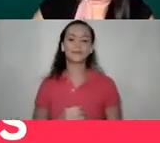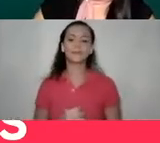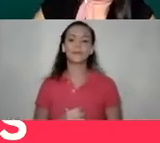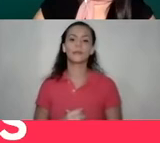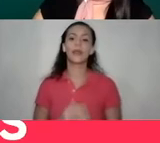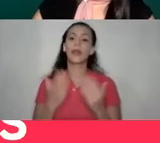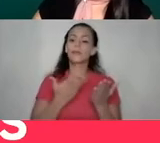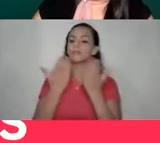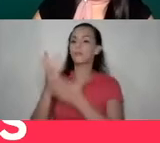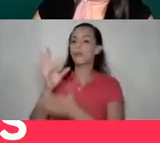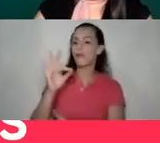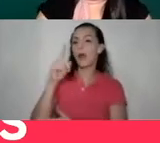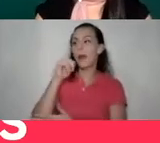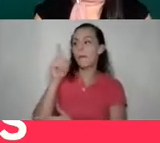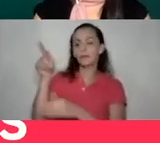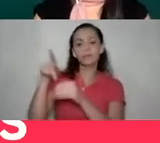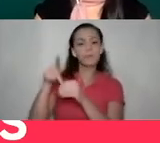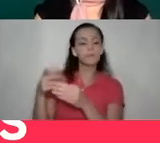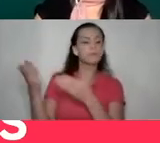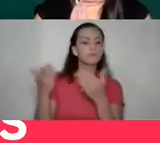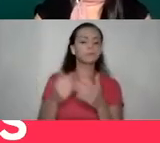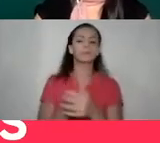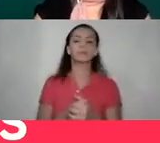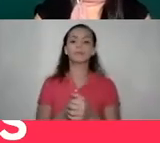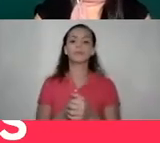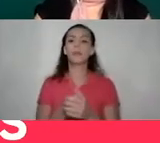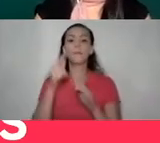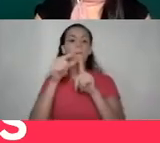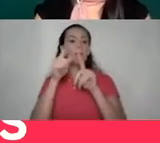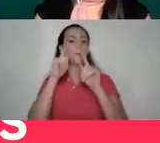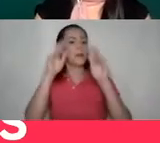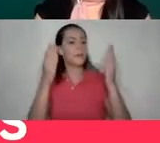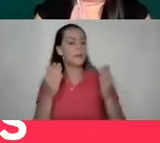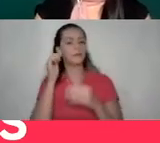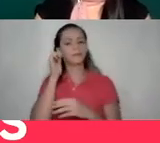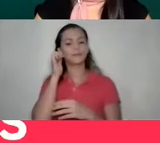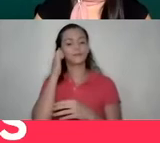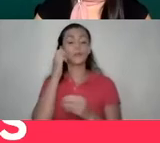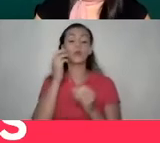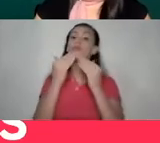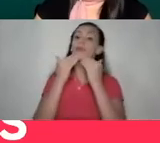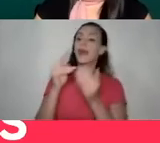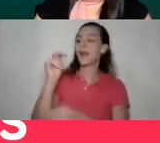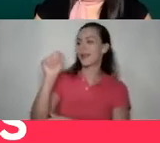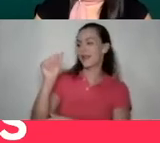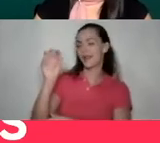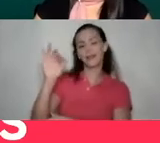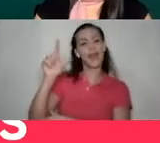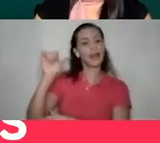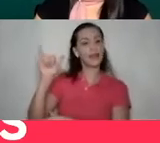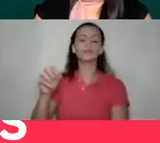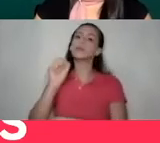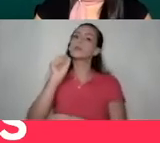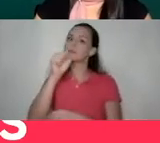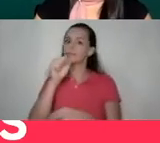la palabra a Fernando también para que nos pueda brindar las palabras de bienvenido. Muchísimas gracias Natalia. Sí, es un